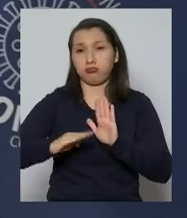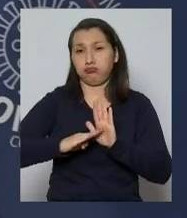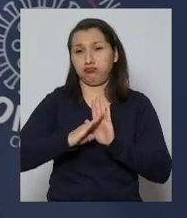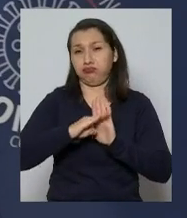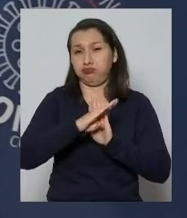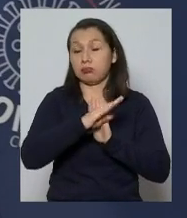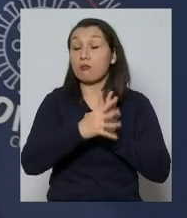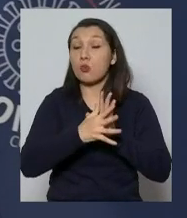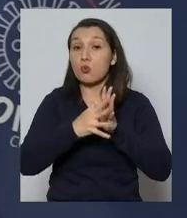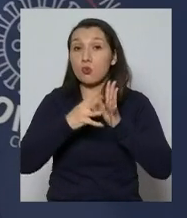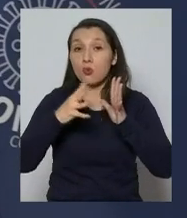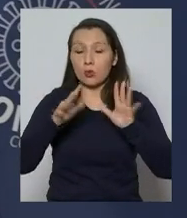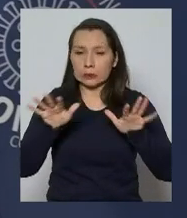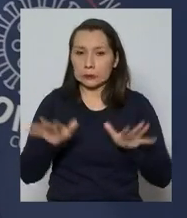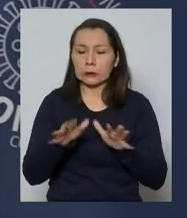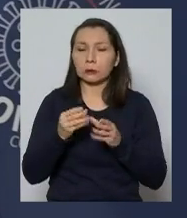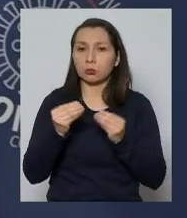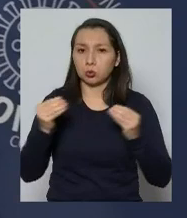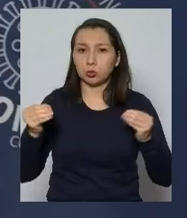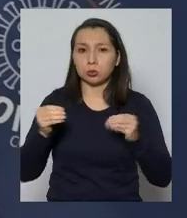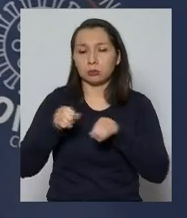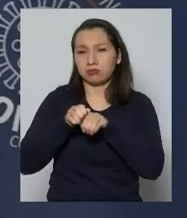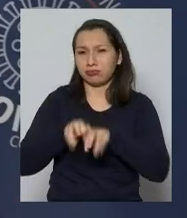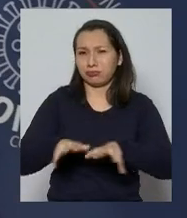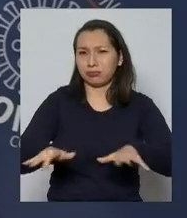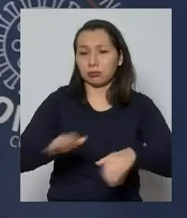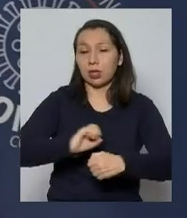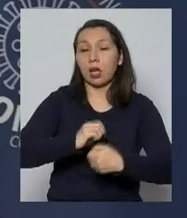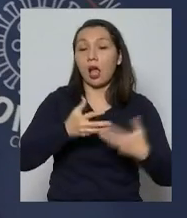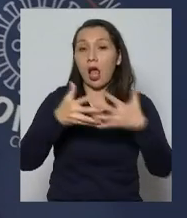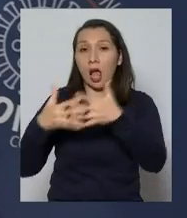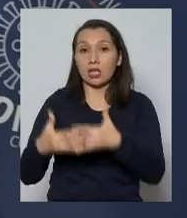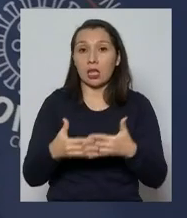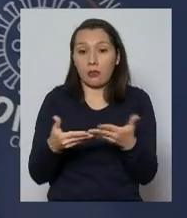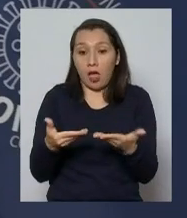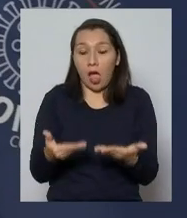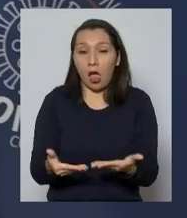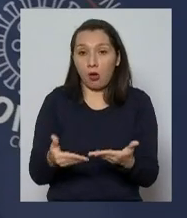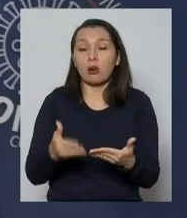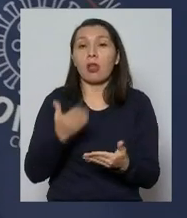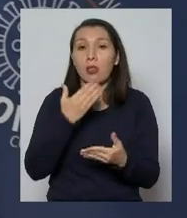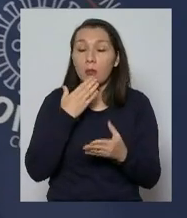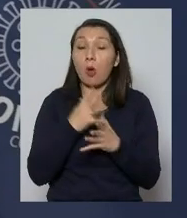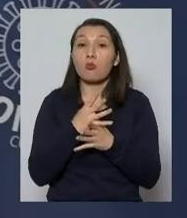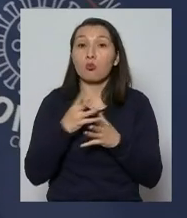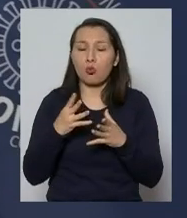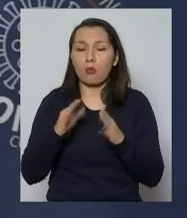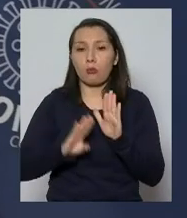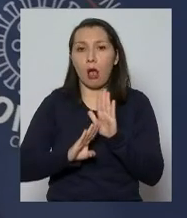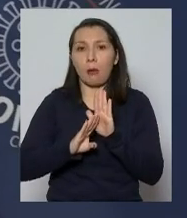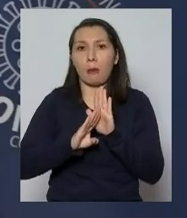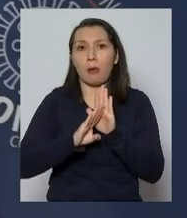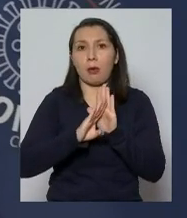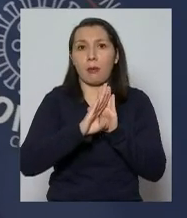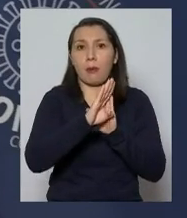intensamente. En Estados Unidos, hoy día se está sumando con bastante vigor